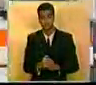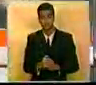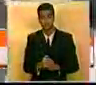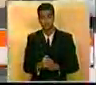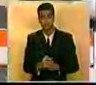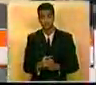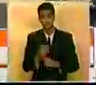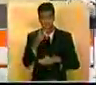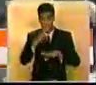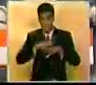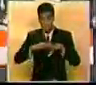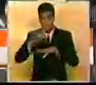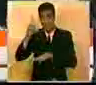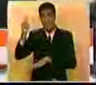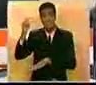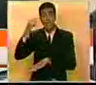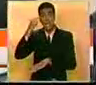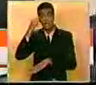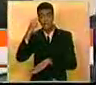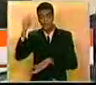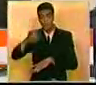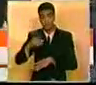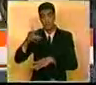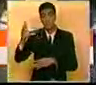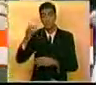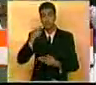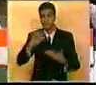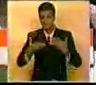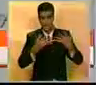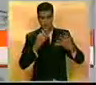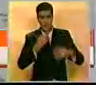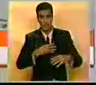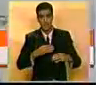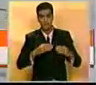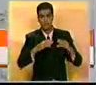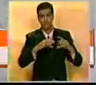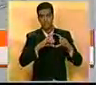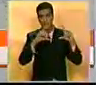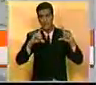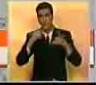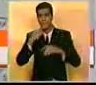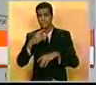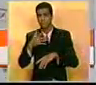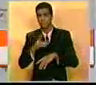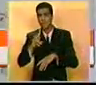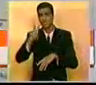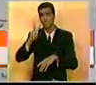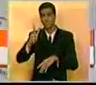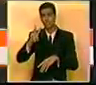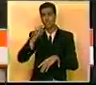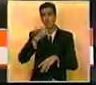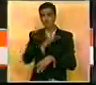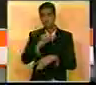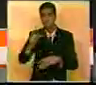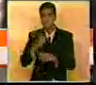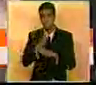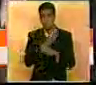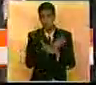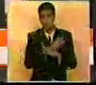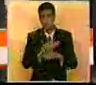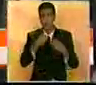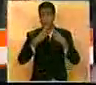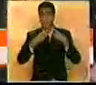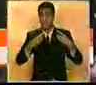El primer ministro de Taiwán y su gobierno dimitieron en bloque en menos de dos semanas después de que el gubernamental Partido